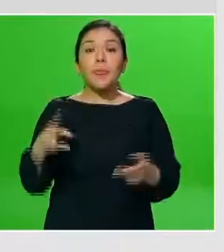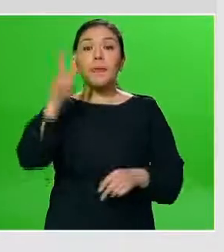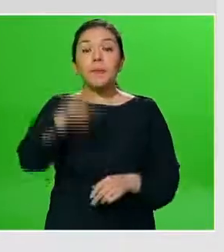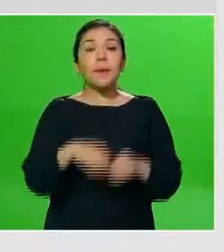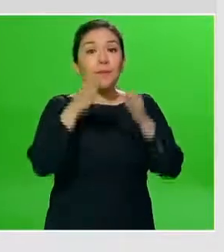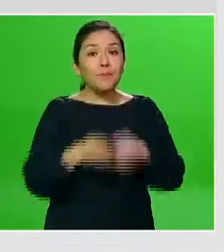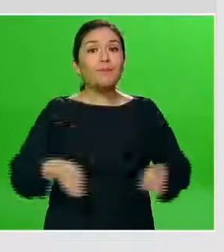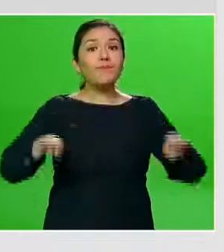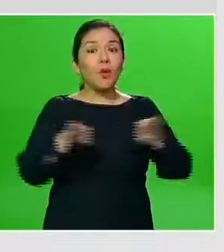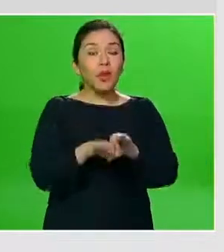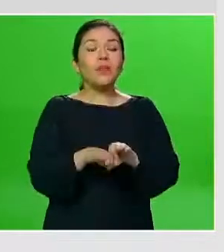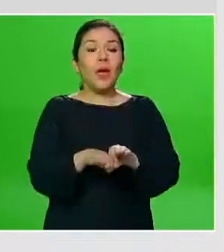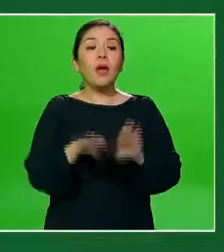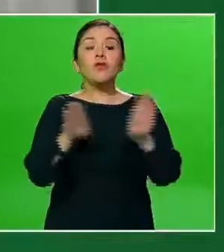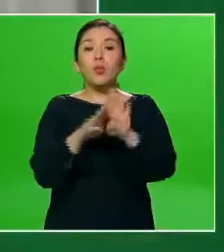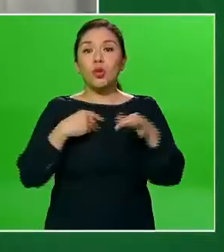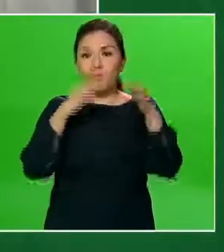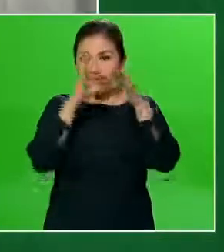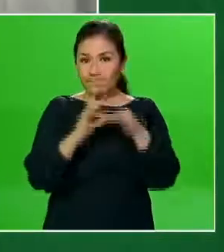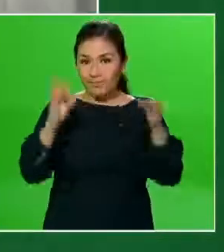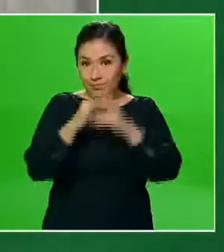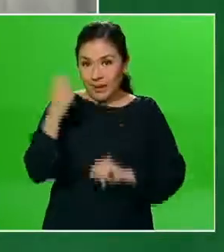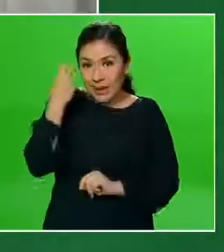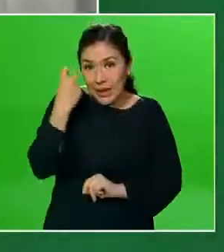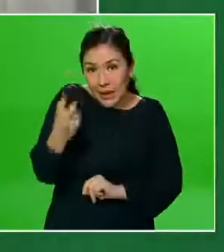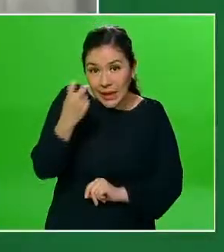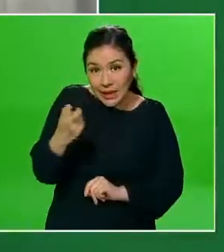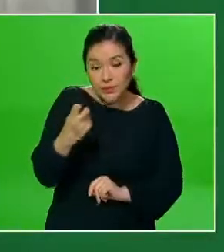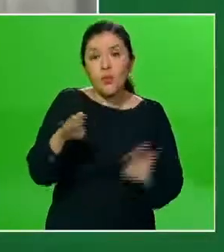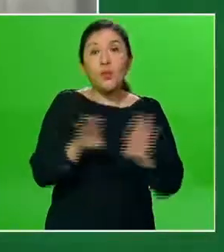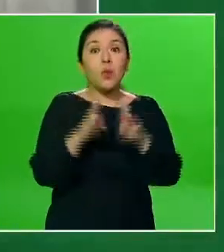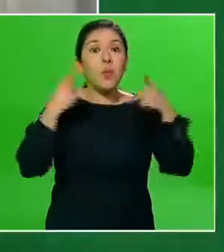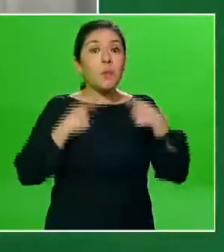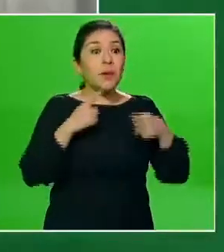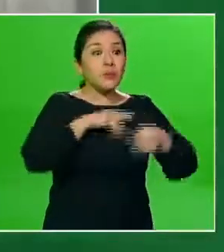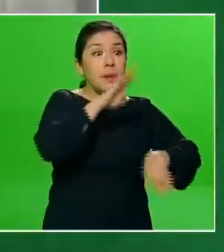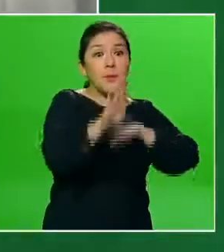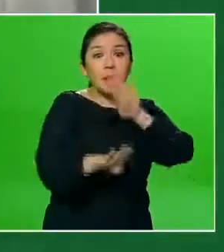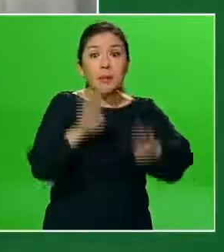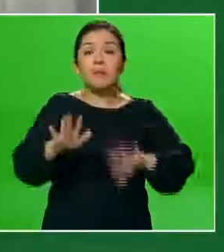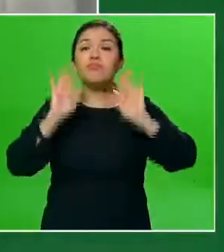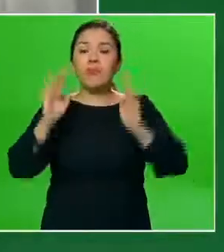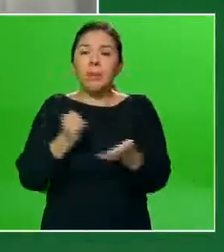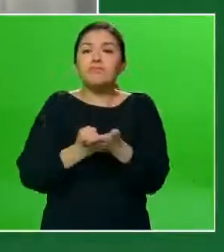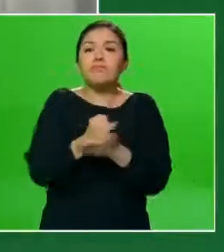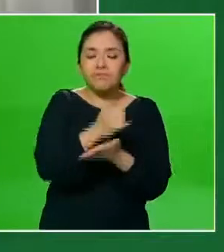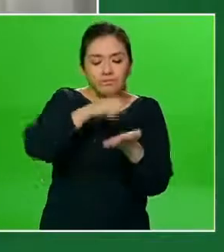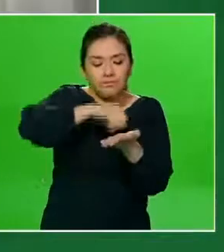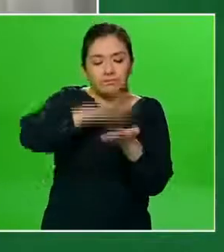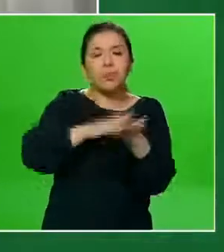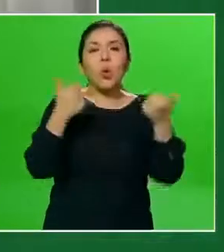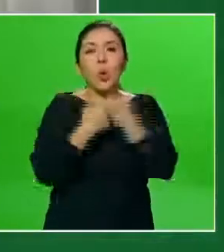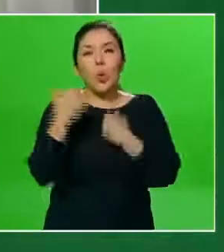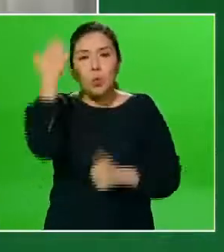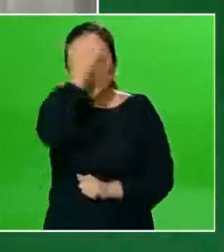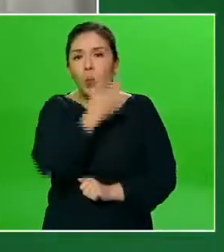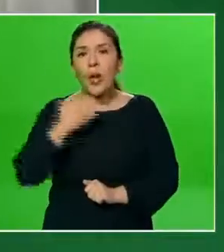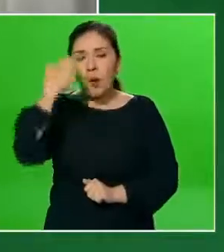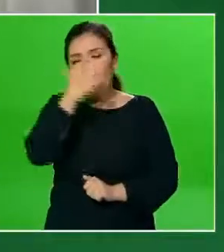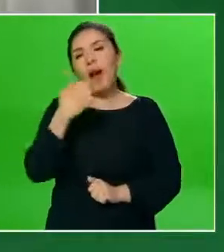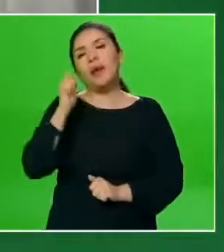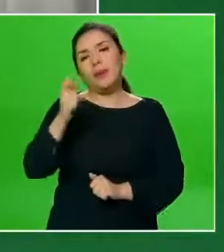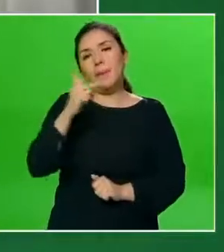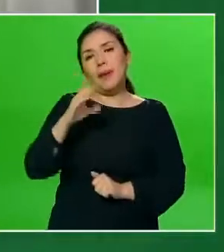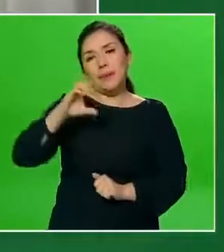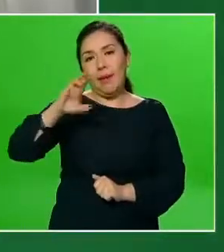importante hacer esta aclaración. Estas defunciones están confirmadas a través de una prueba de laboratorio.